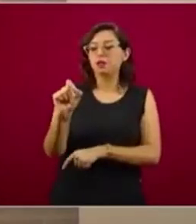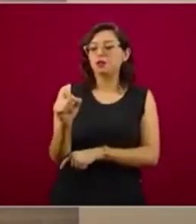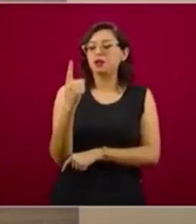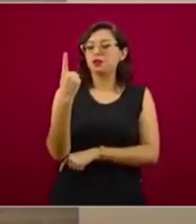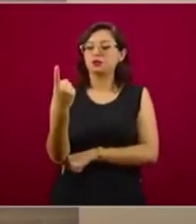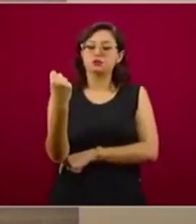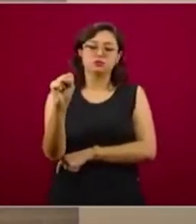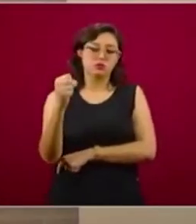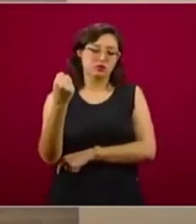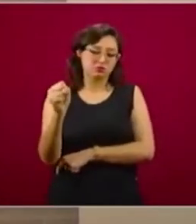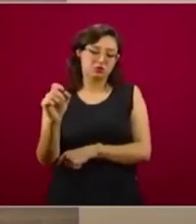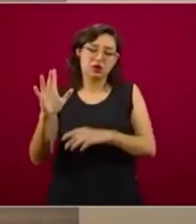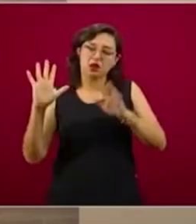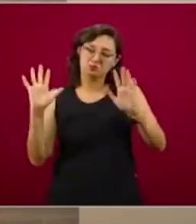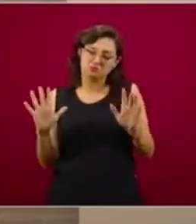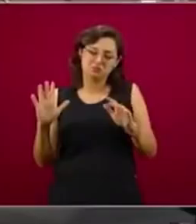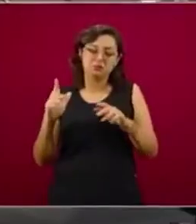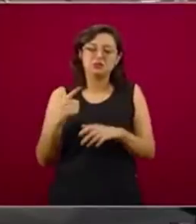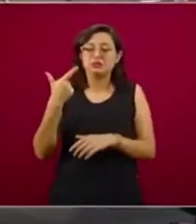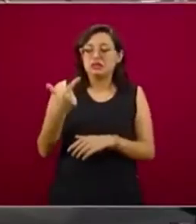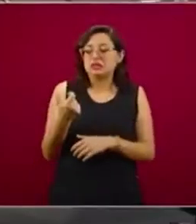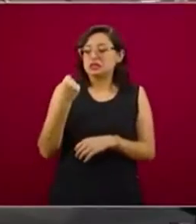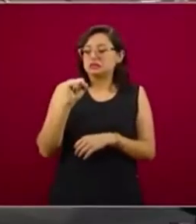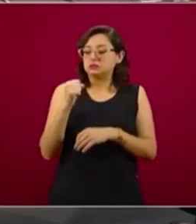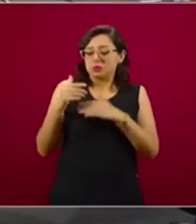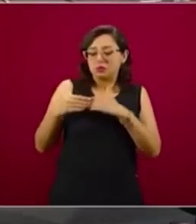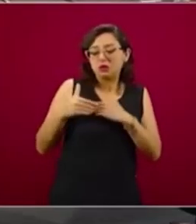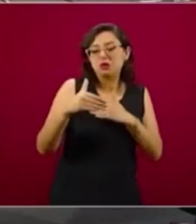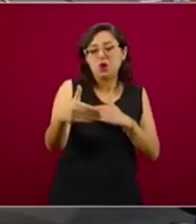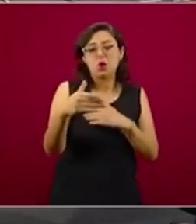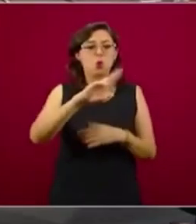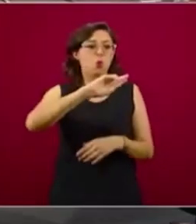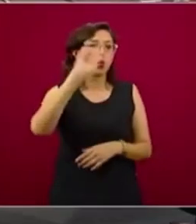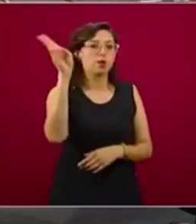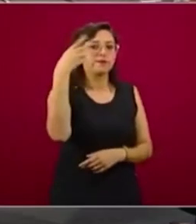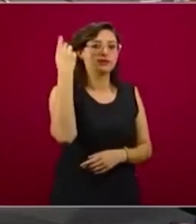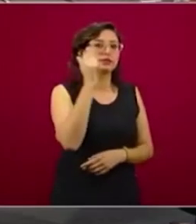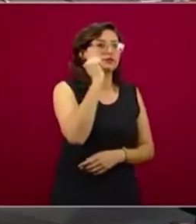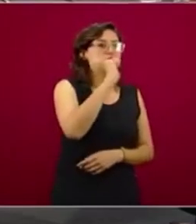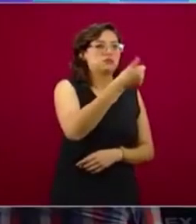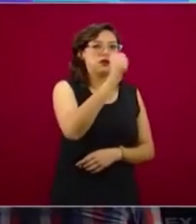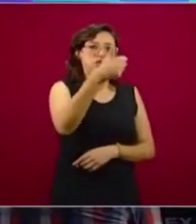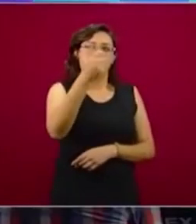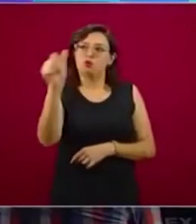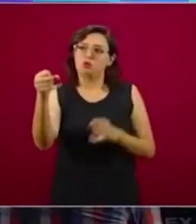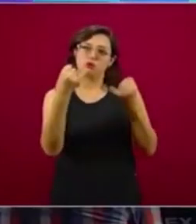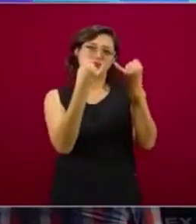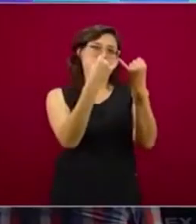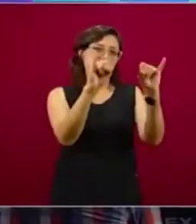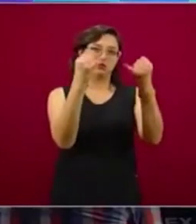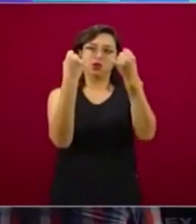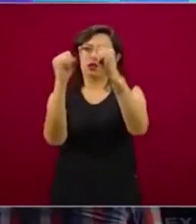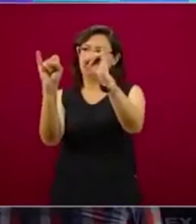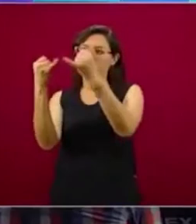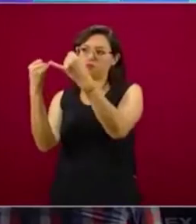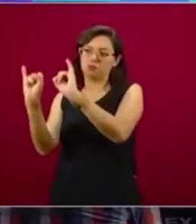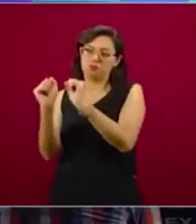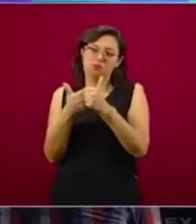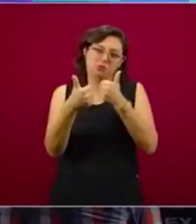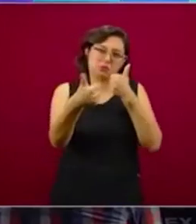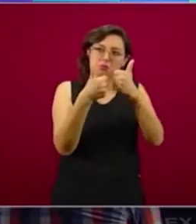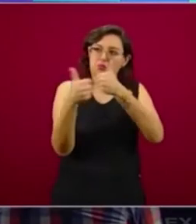autónomas precisamente por tratarse de las universidades y del área de educación superior.